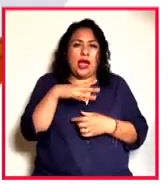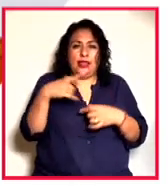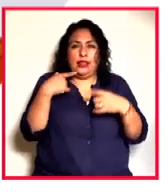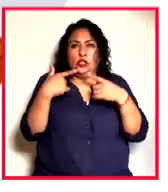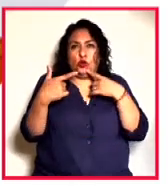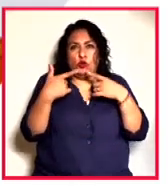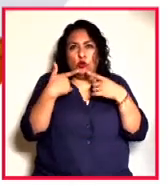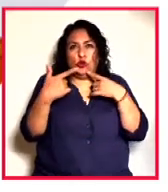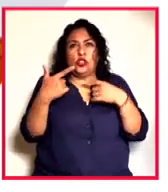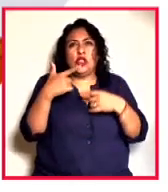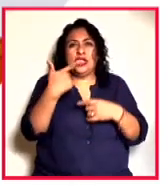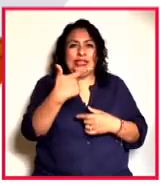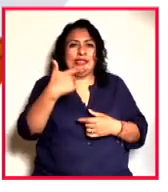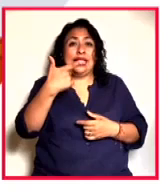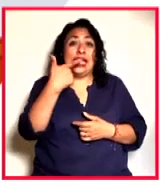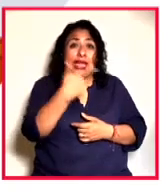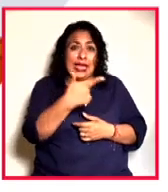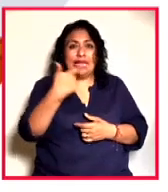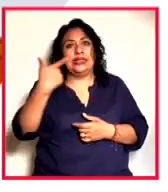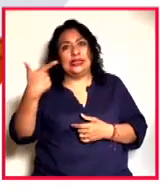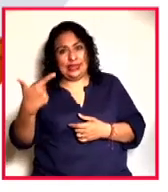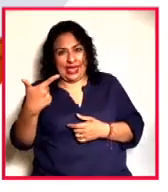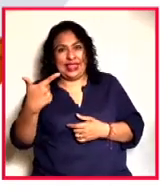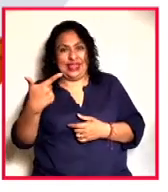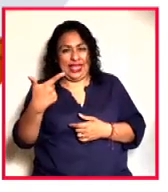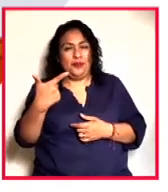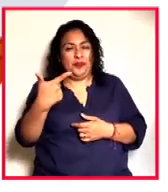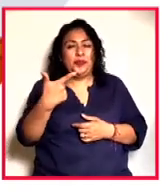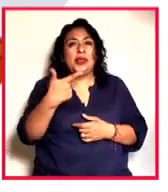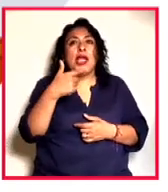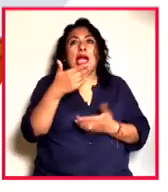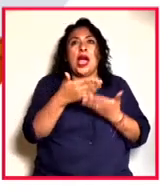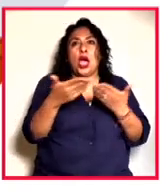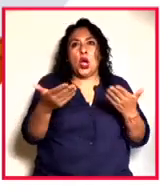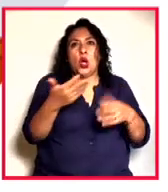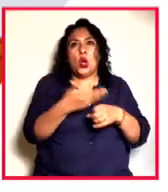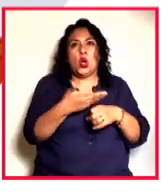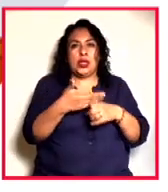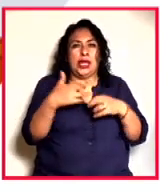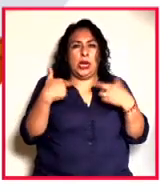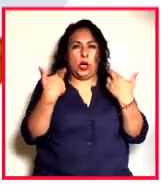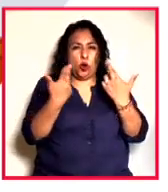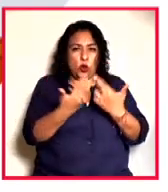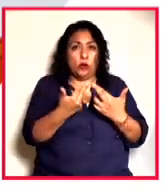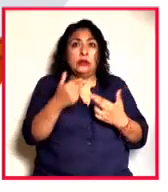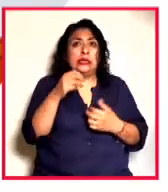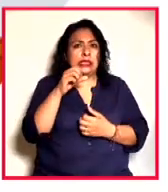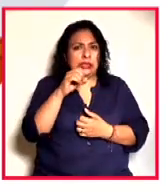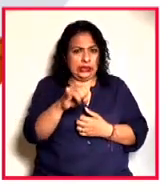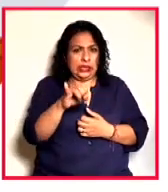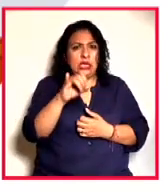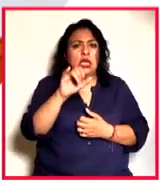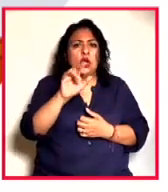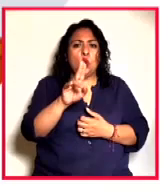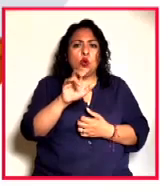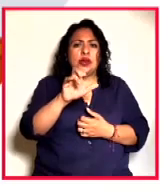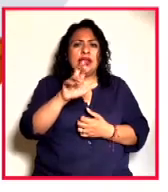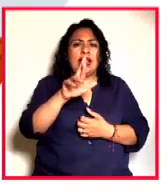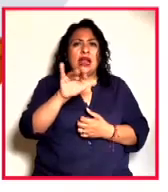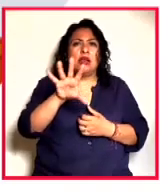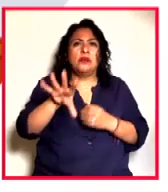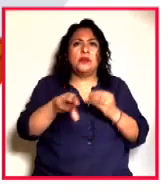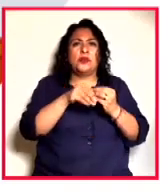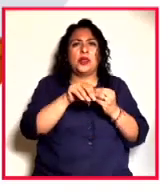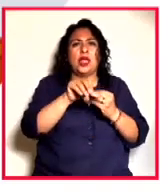en el G7 y por supuesto en estas fechas de esta reunión es si Ucrania pertenecería a la